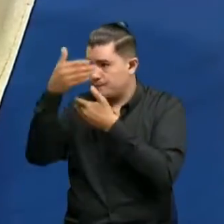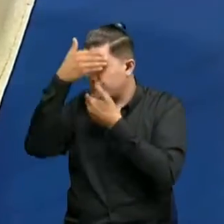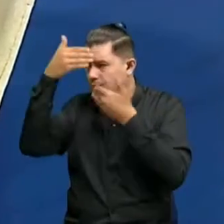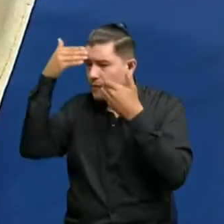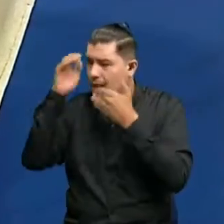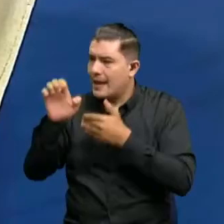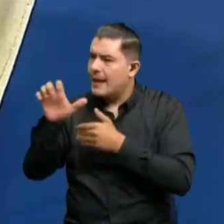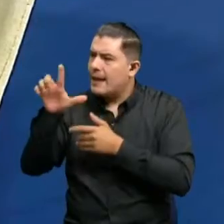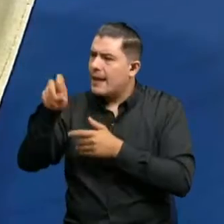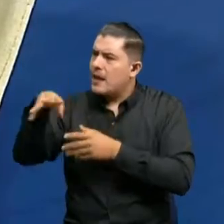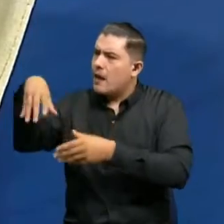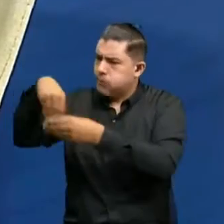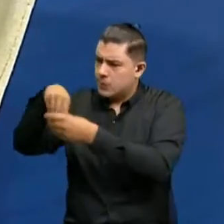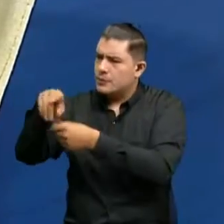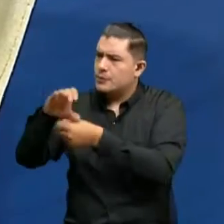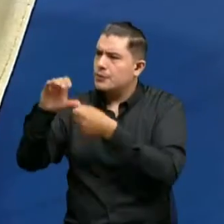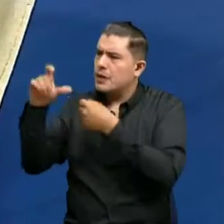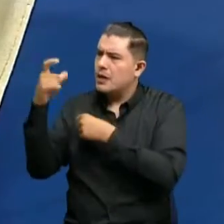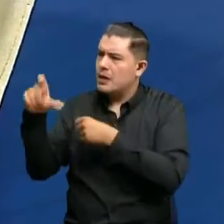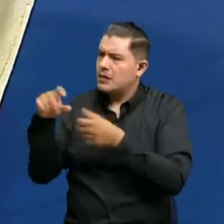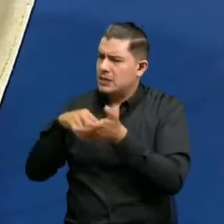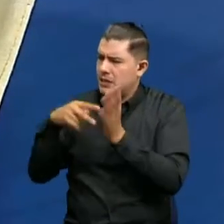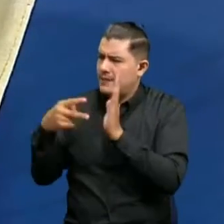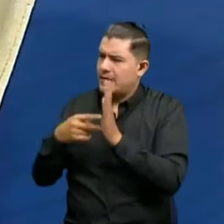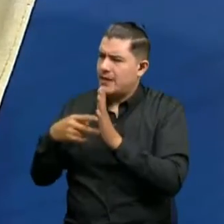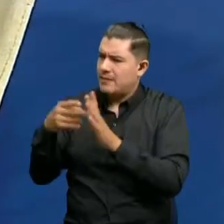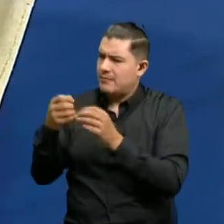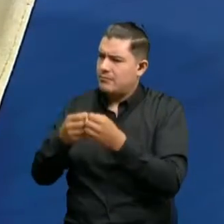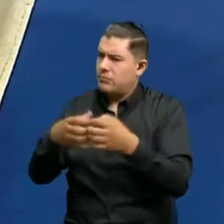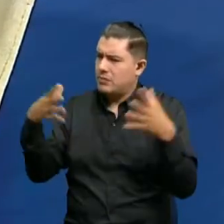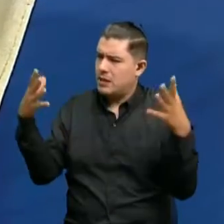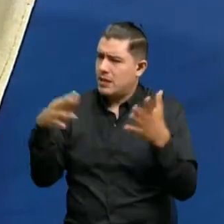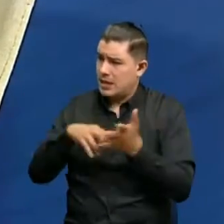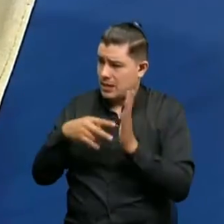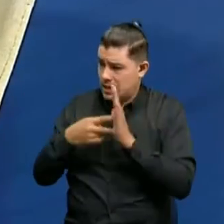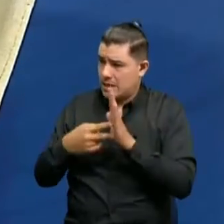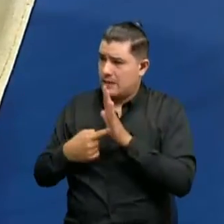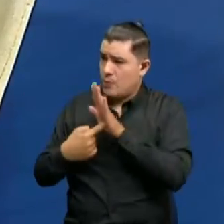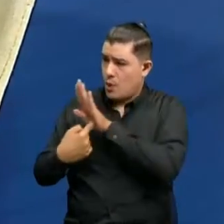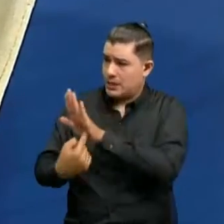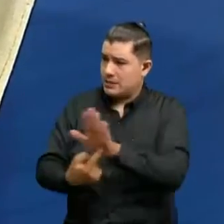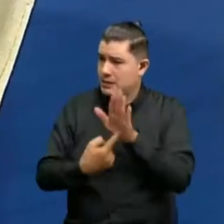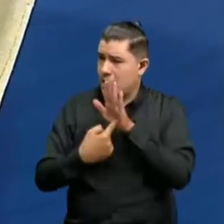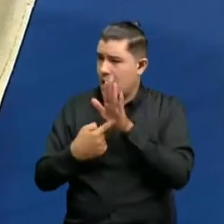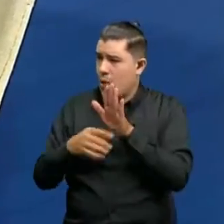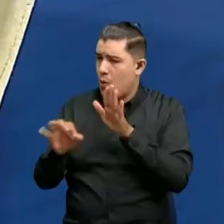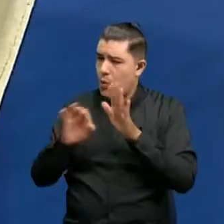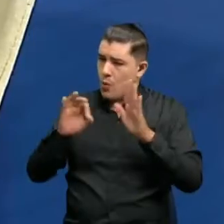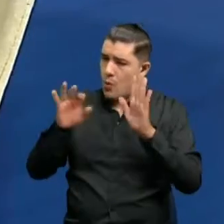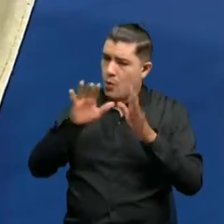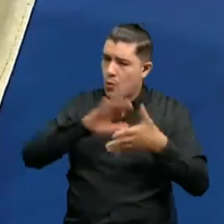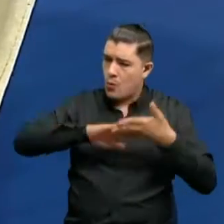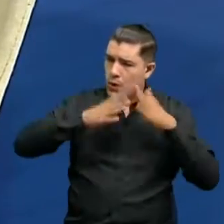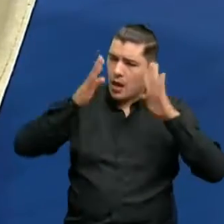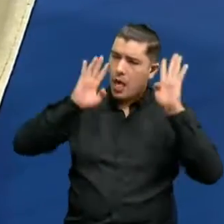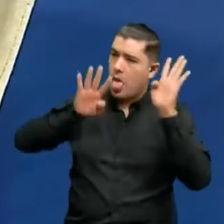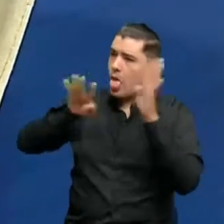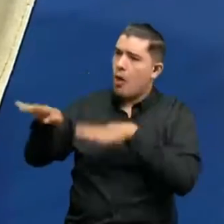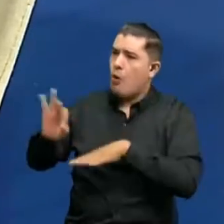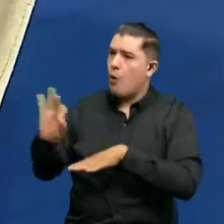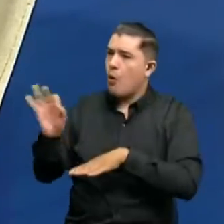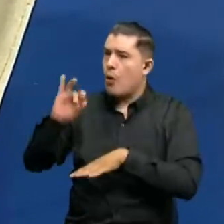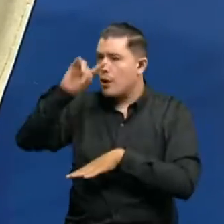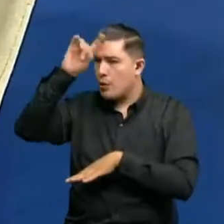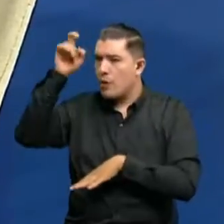ellos. ¿Cree que quiere llamar la atención? ¿Cree que de pronto quiere centrar en que el gobierno empiece algunos